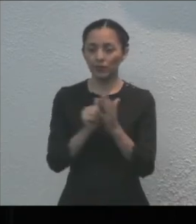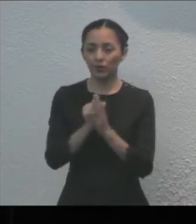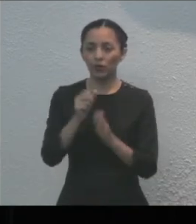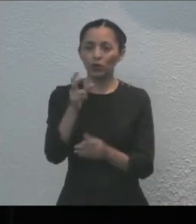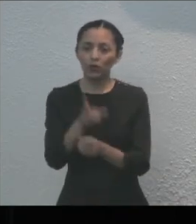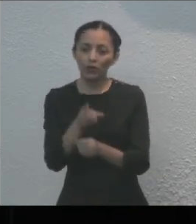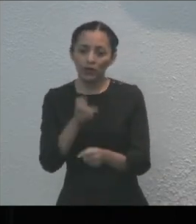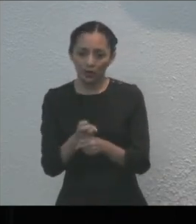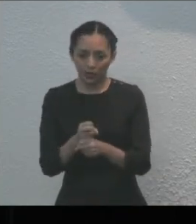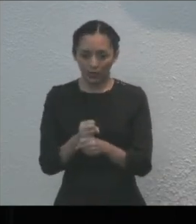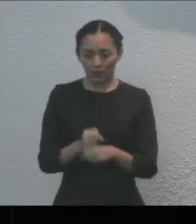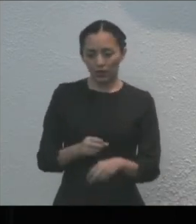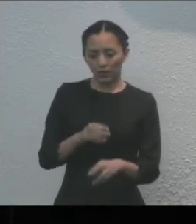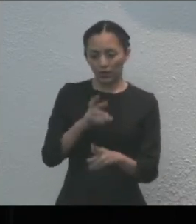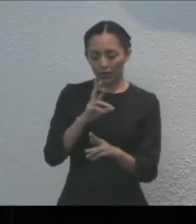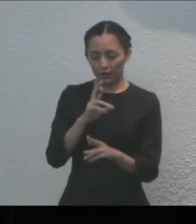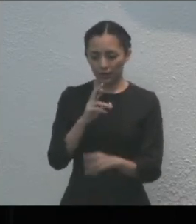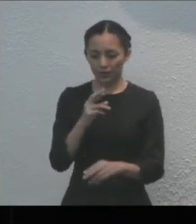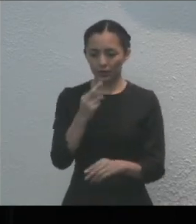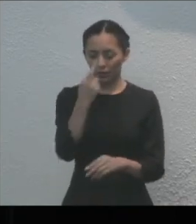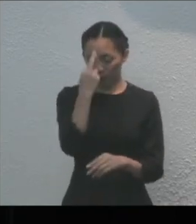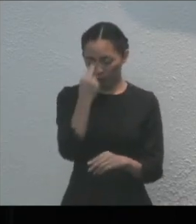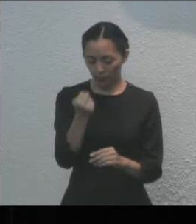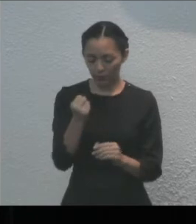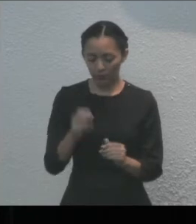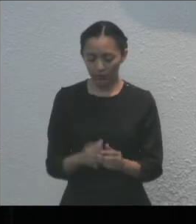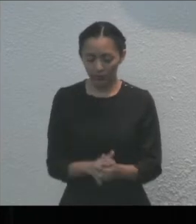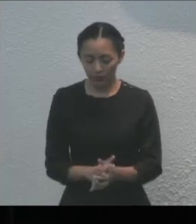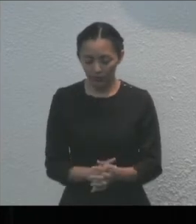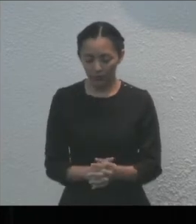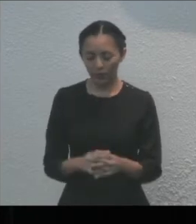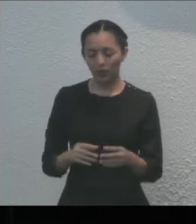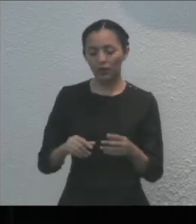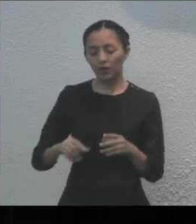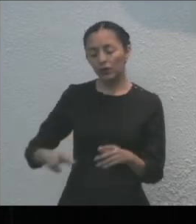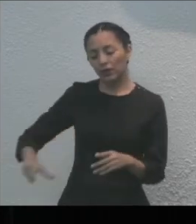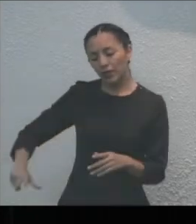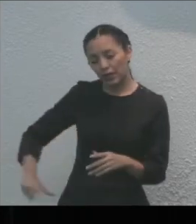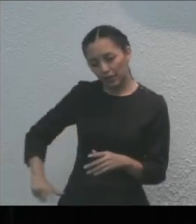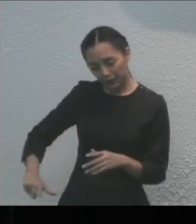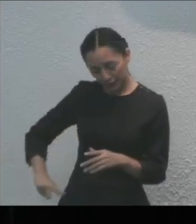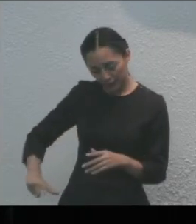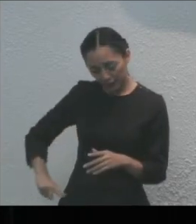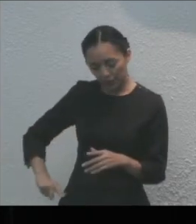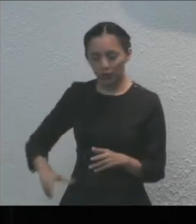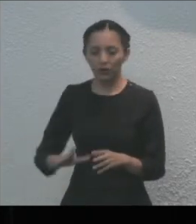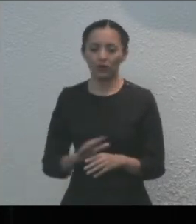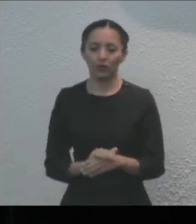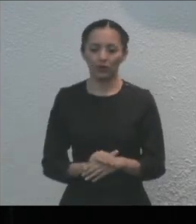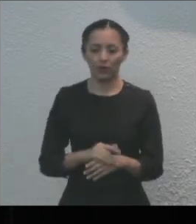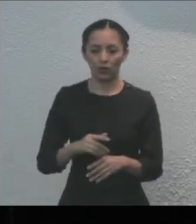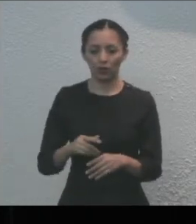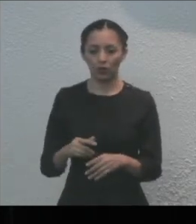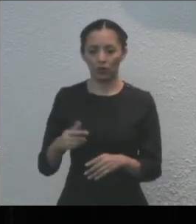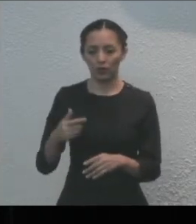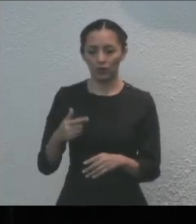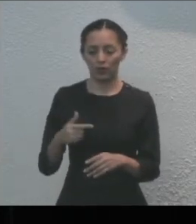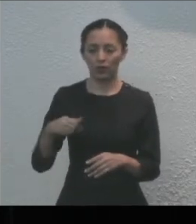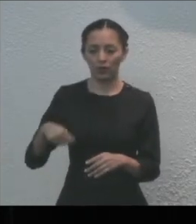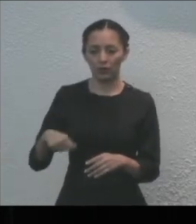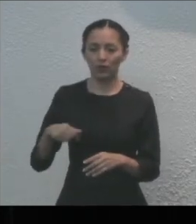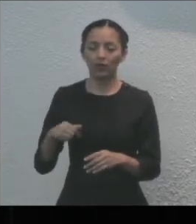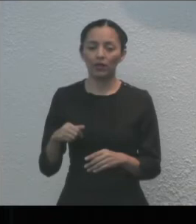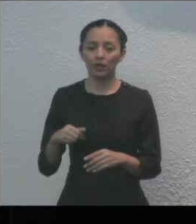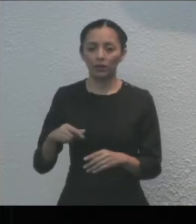El reconocimiento será otorgado por los tres poderes del Estado por conducto de quienes lo representen el día 8 de marzo,